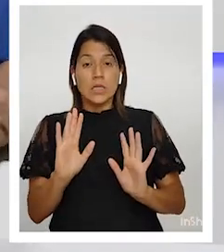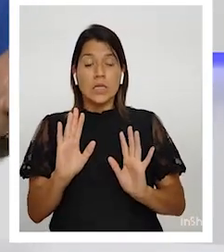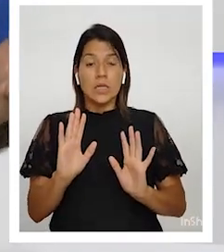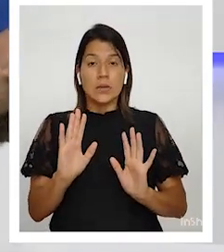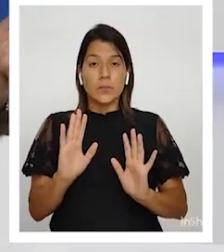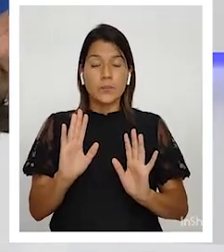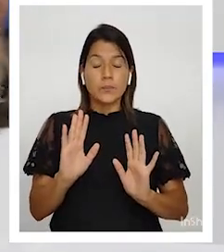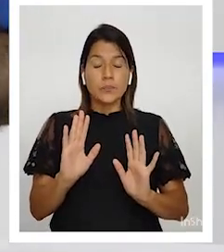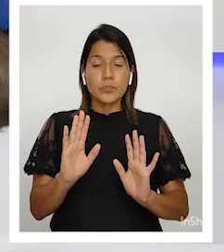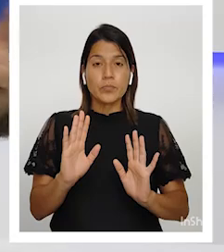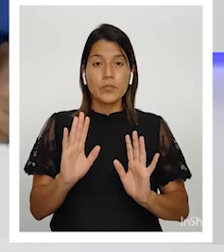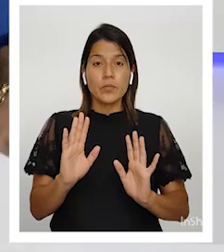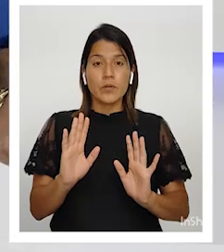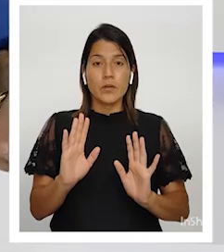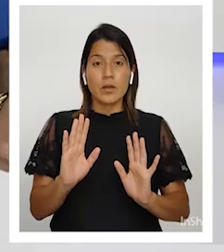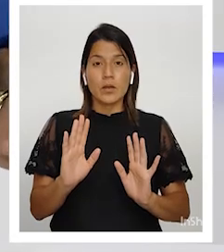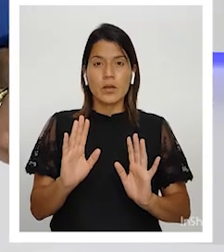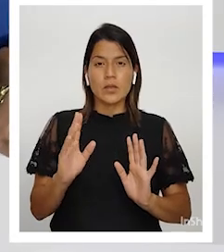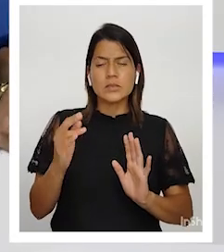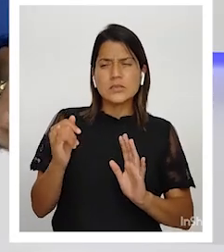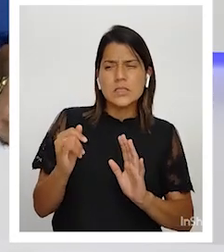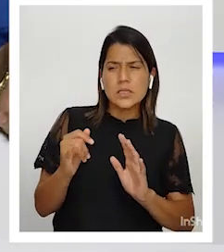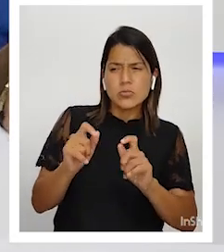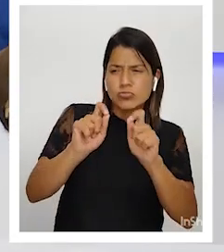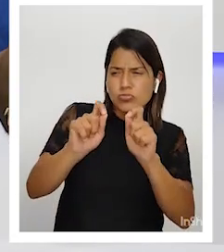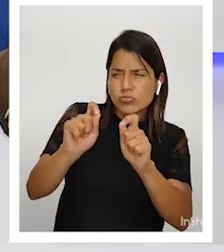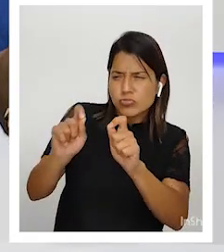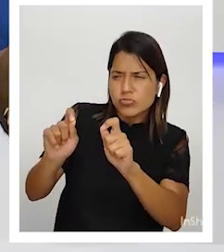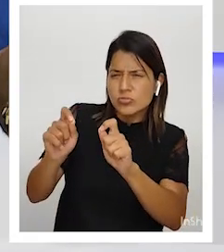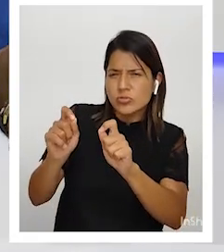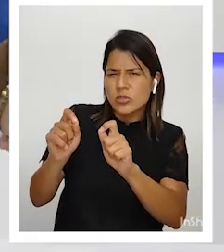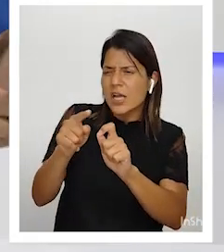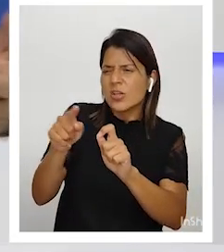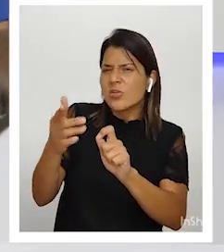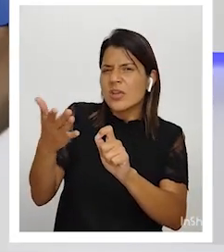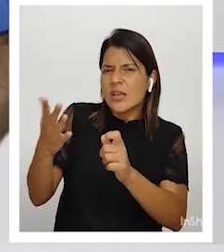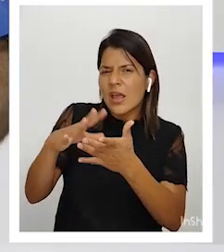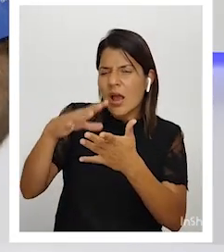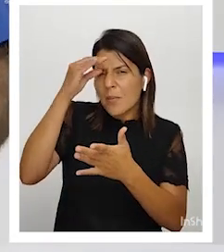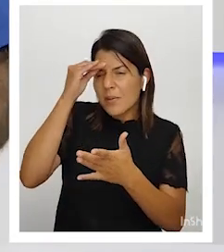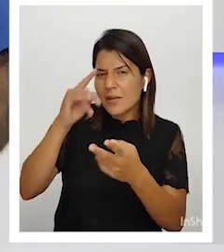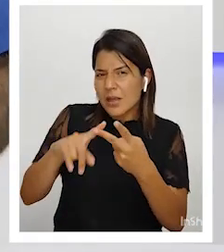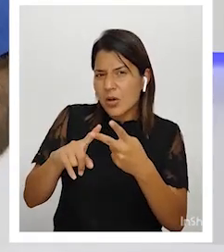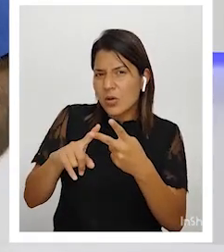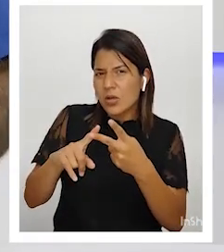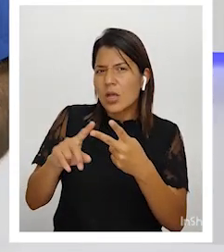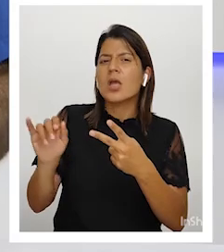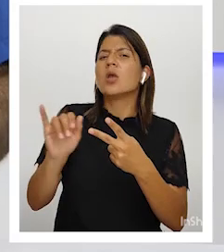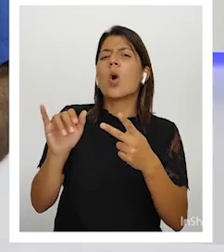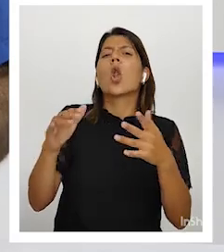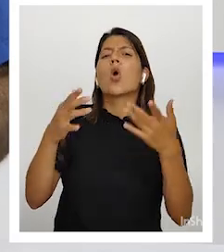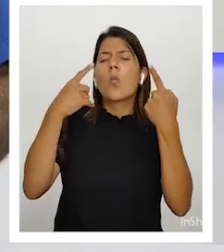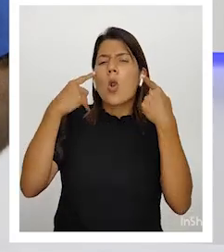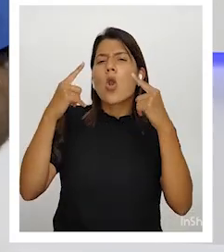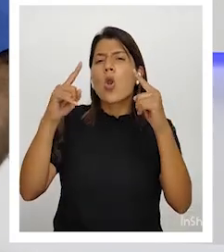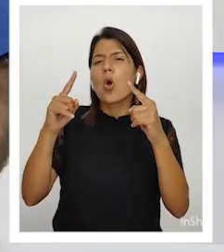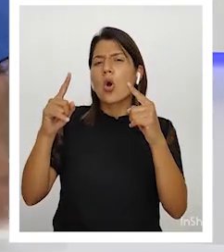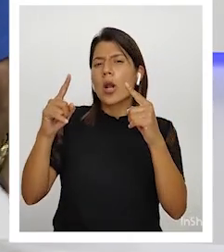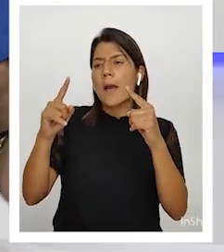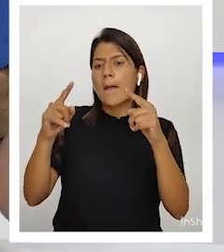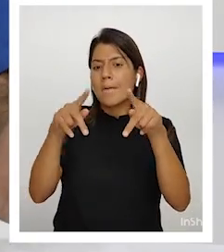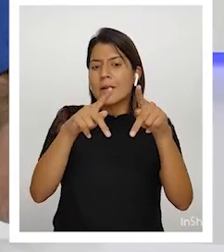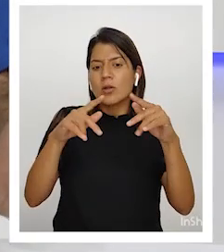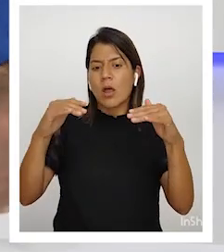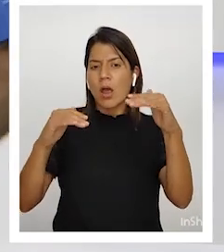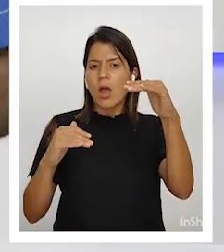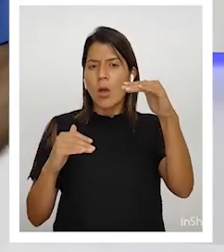que ha formado. Y, además, ¿cómo está reduciendo la exclusión? Eso es que hay que